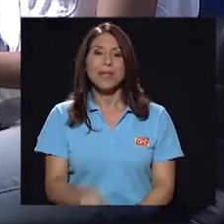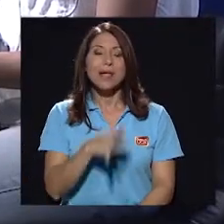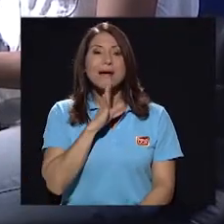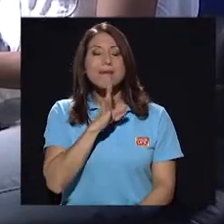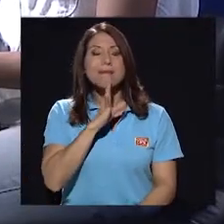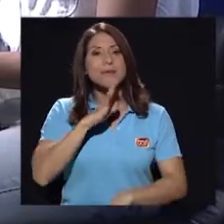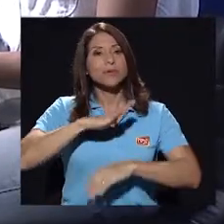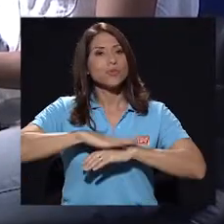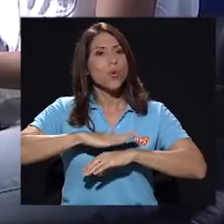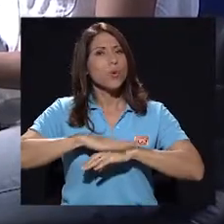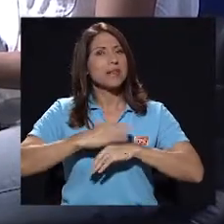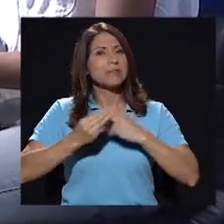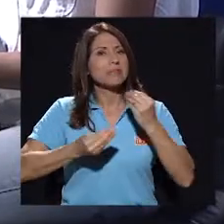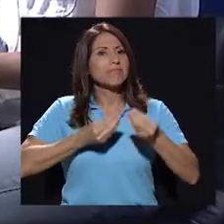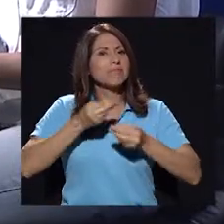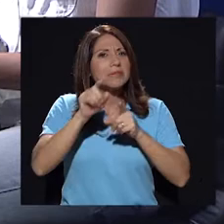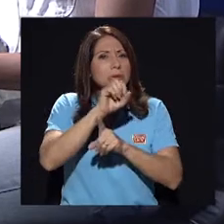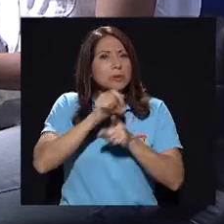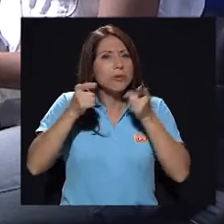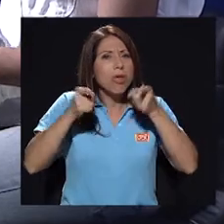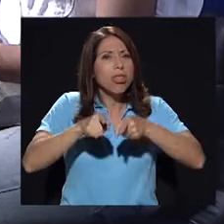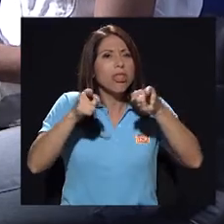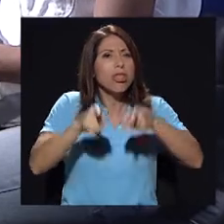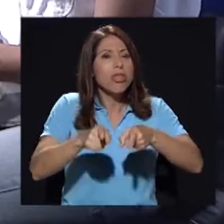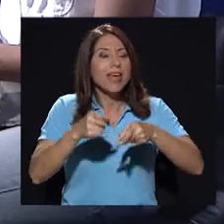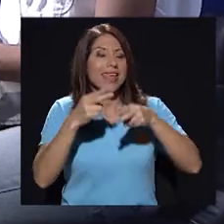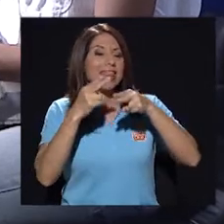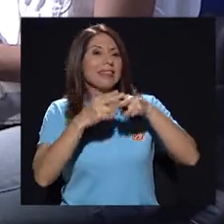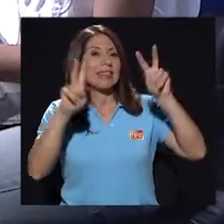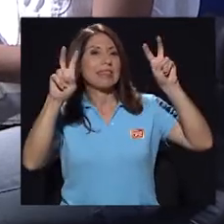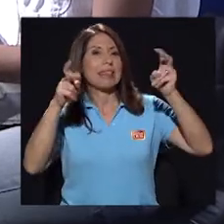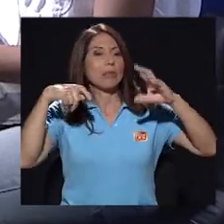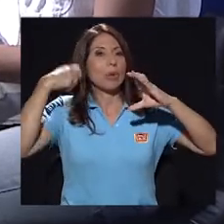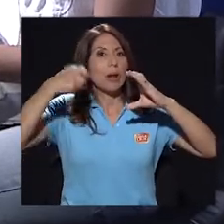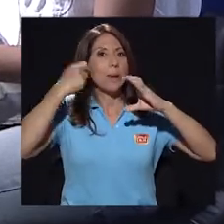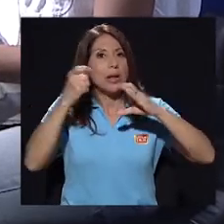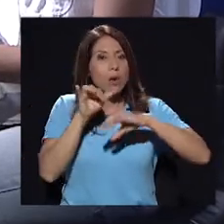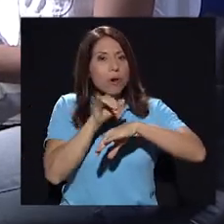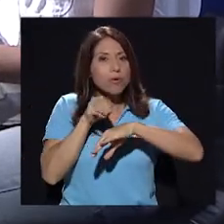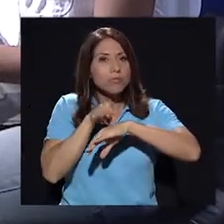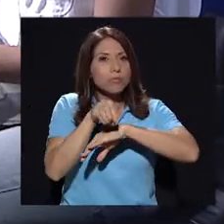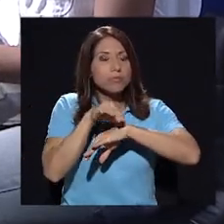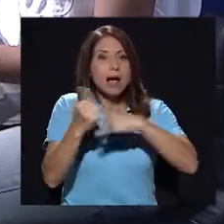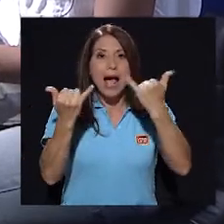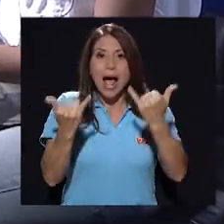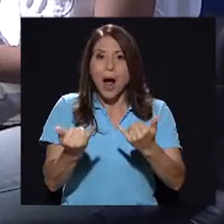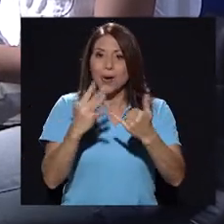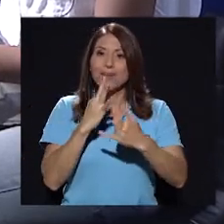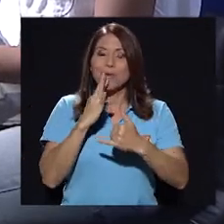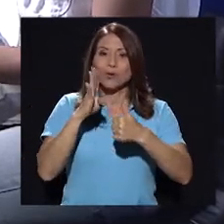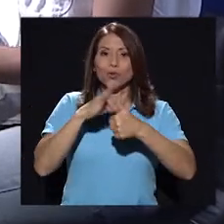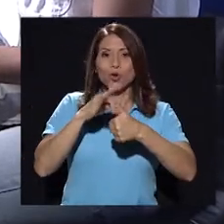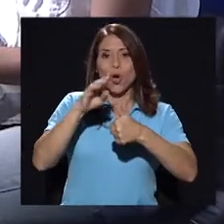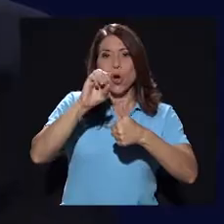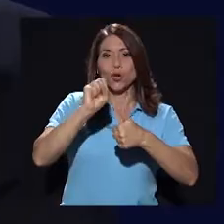conversábamos sobre la trama, el título sugestivo que tiene la película y hablemos ahora de los personajes, Soledad